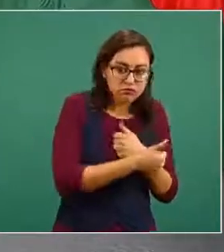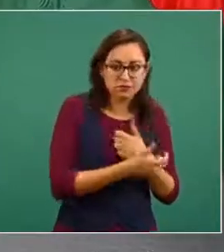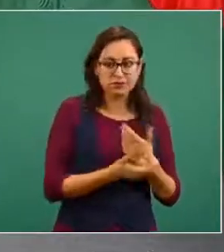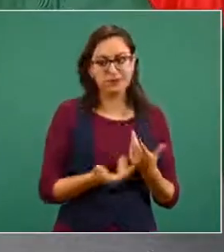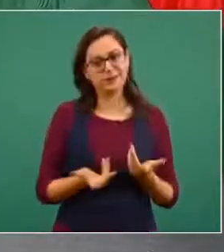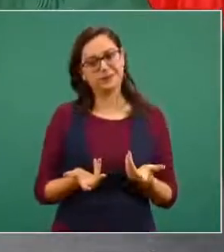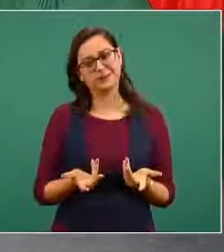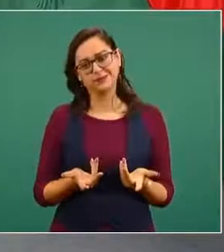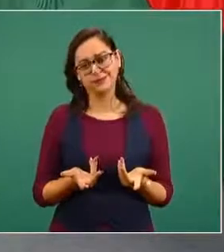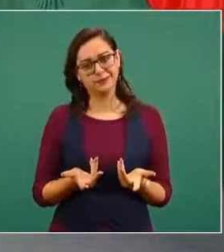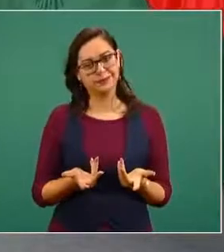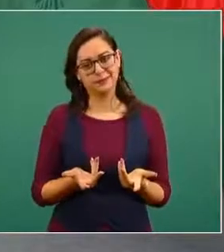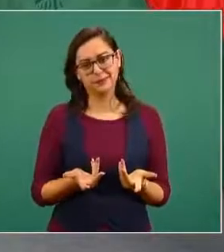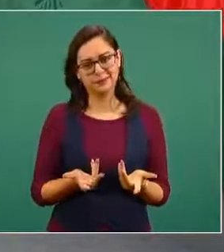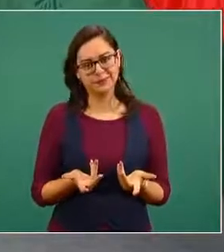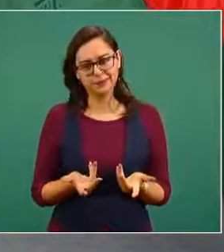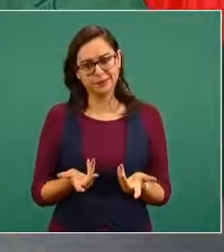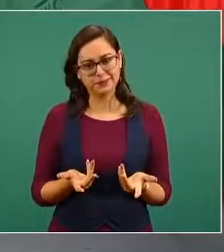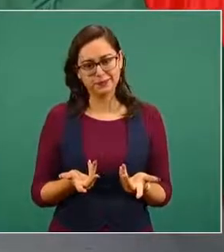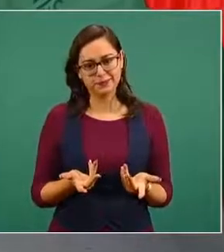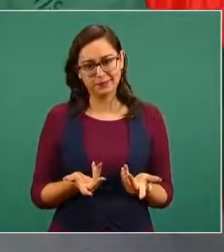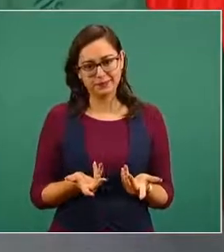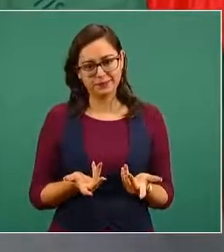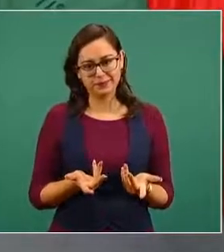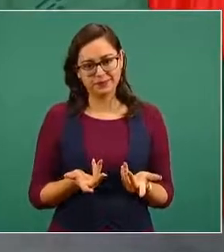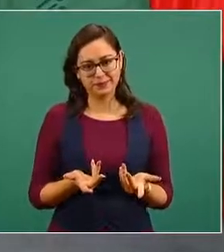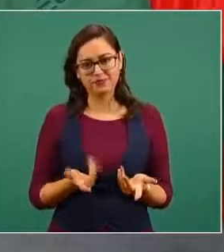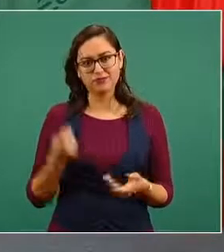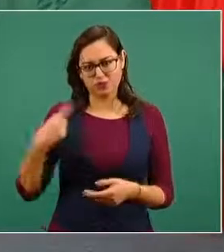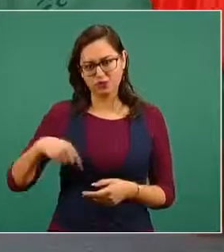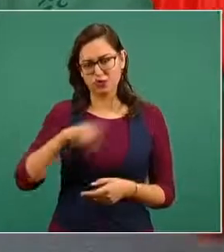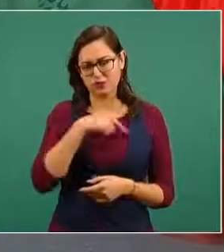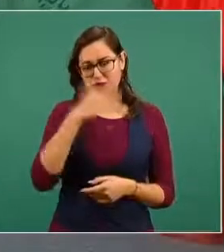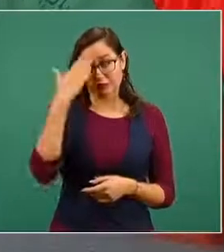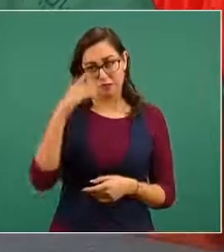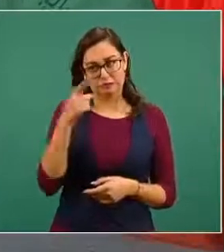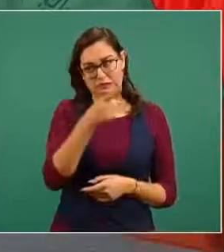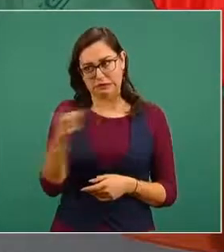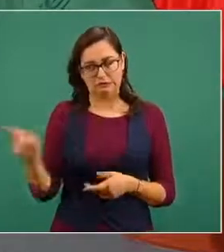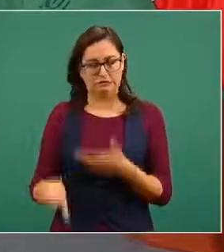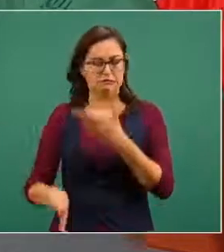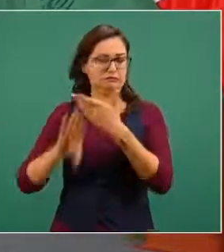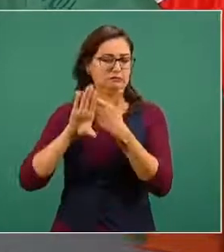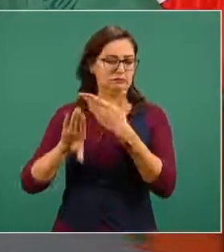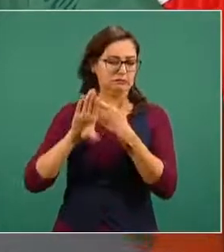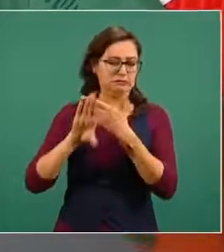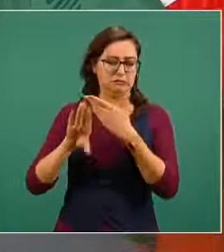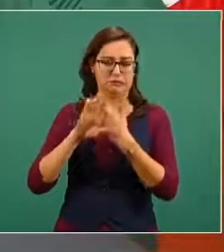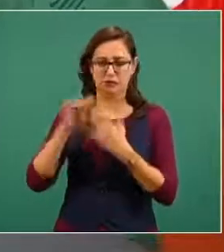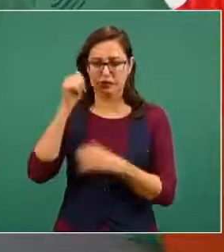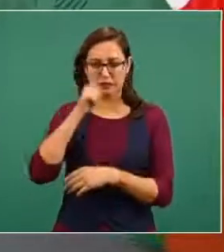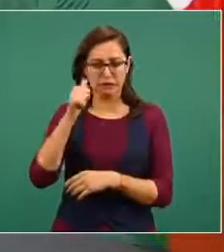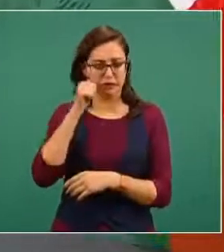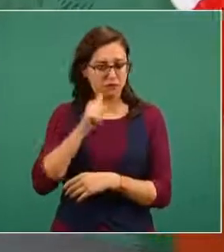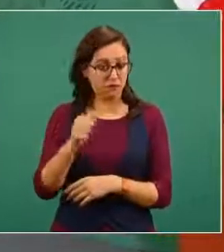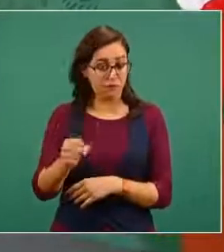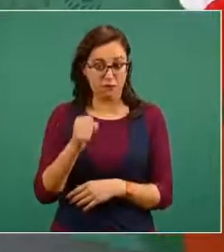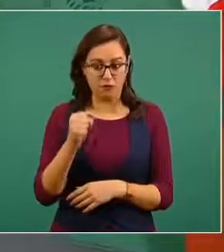sabemos cómo son nuestros adversarios muy